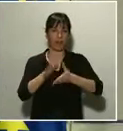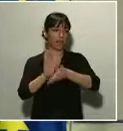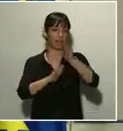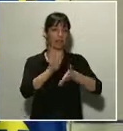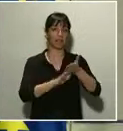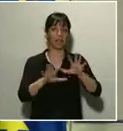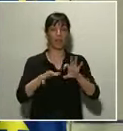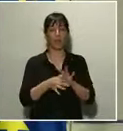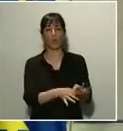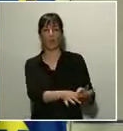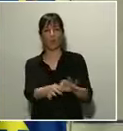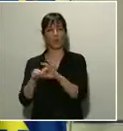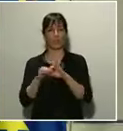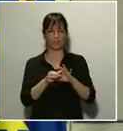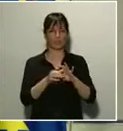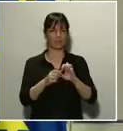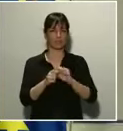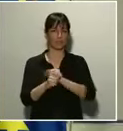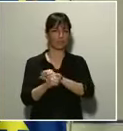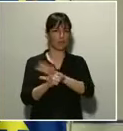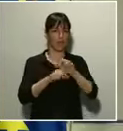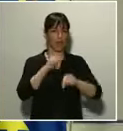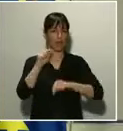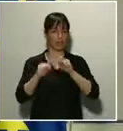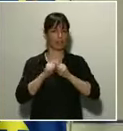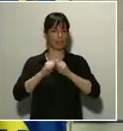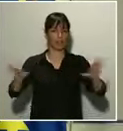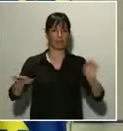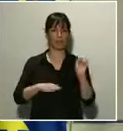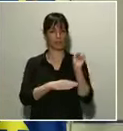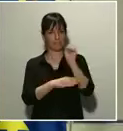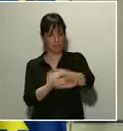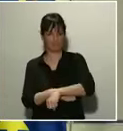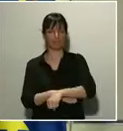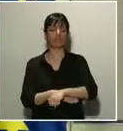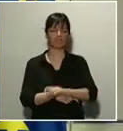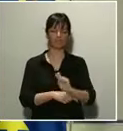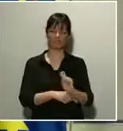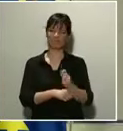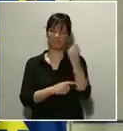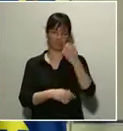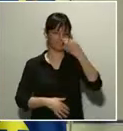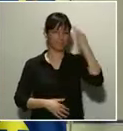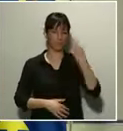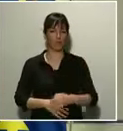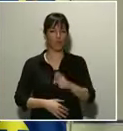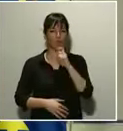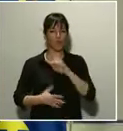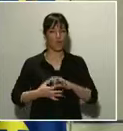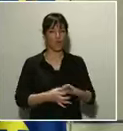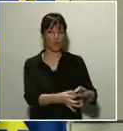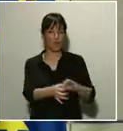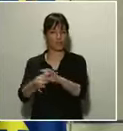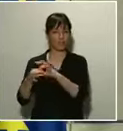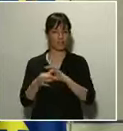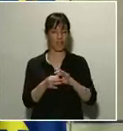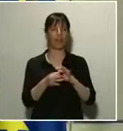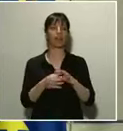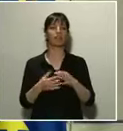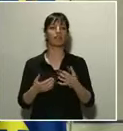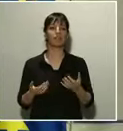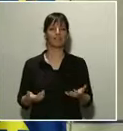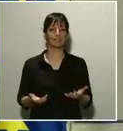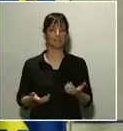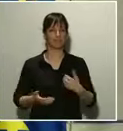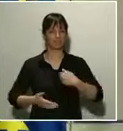combatir esta pandemia, combatir esta epidemia que lograremos vencer a través de la unidad, a través de la tenacidad